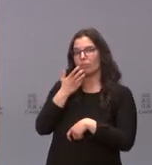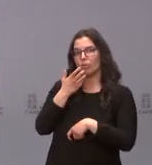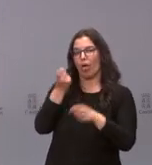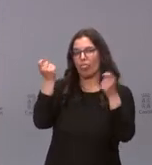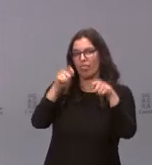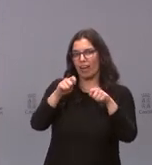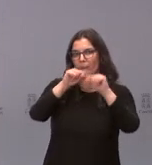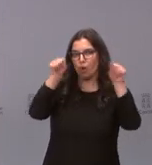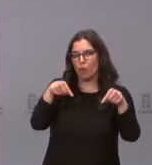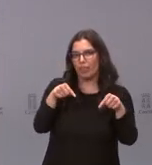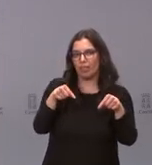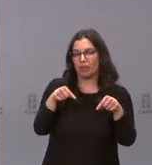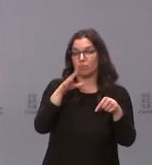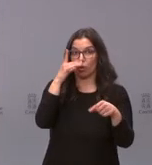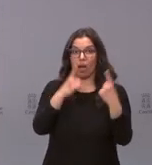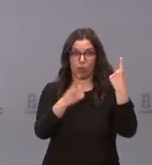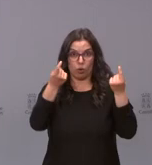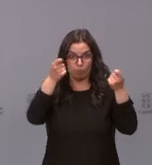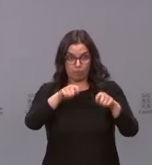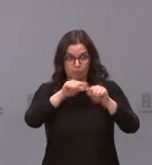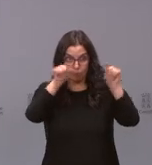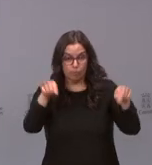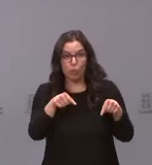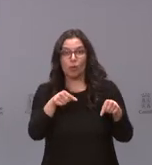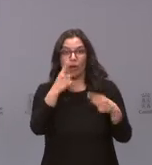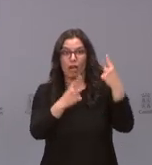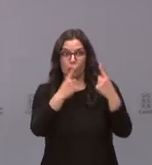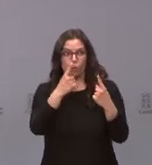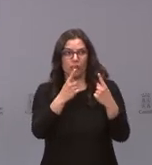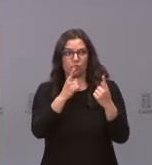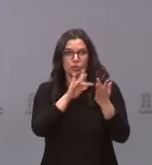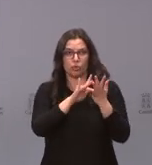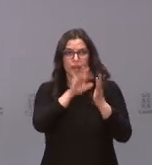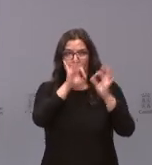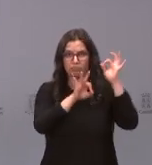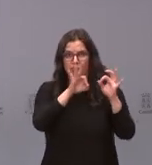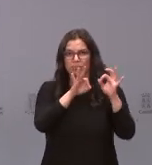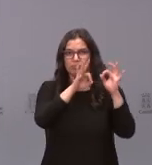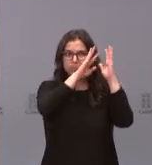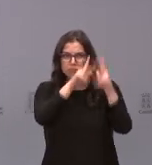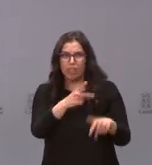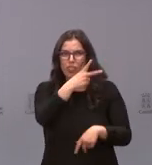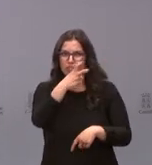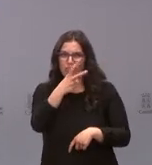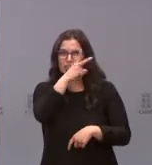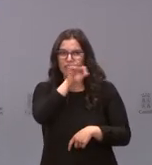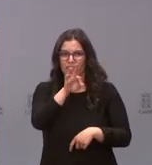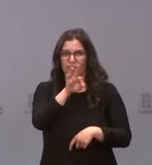teniendo en cuenta que hay provincias que están por encima de 220 casos.